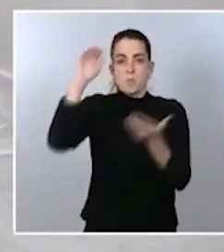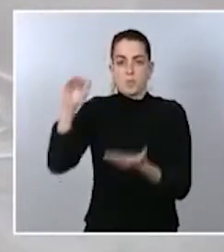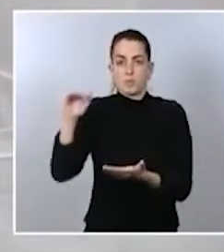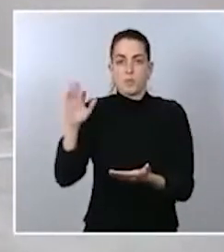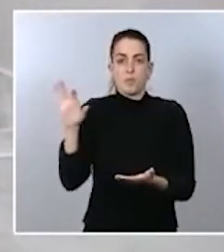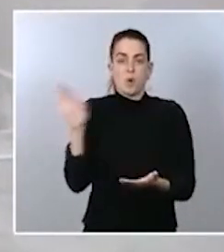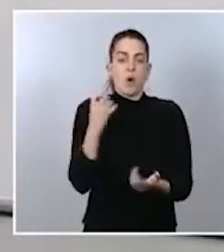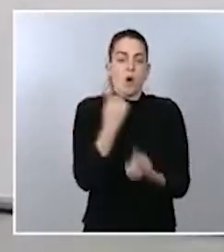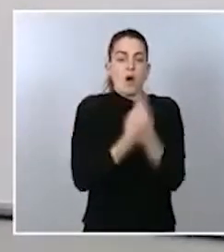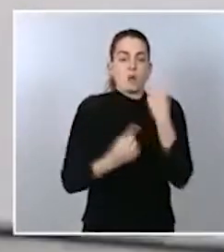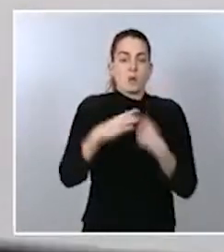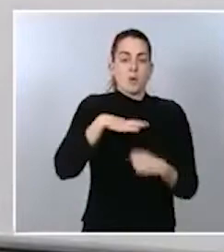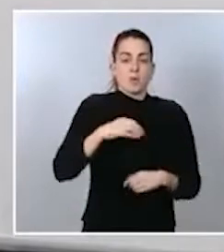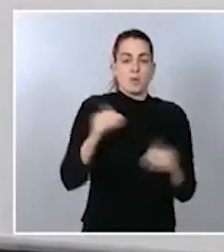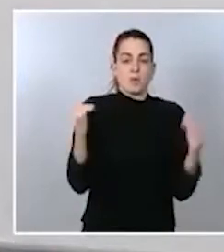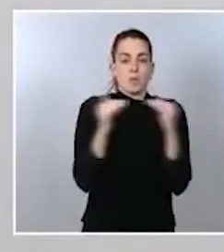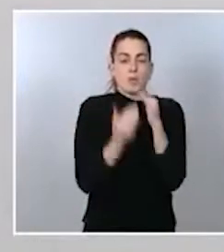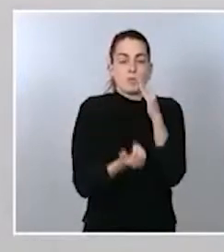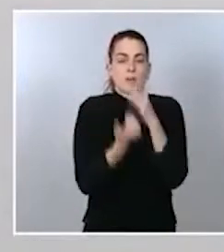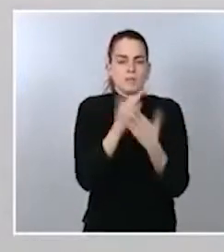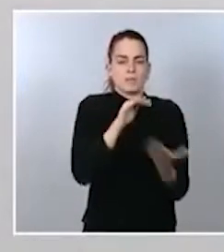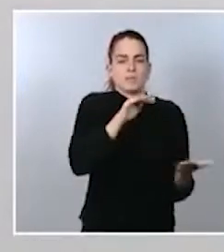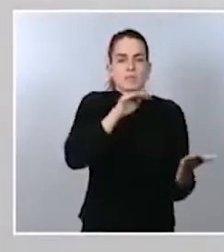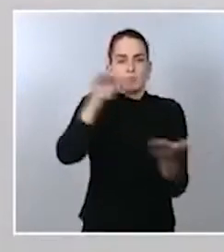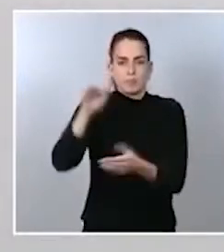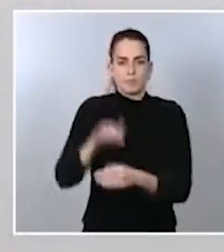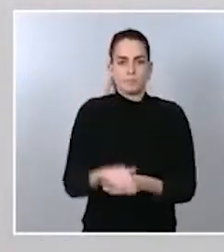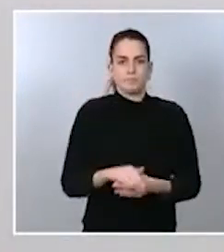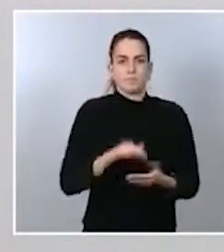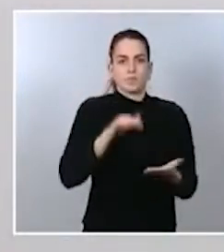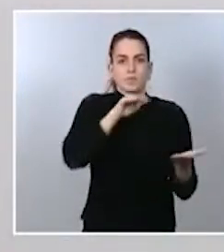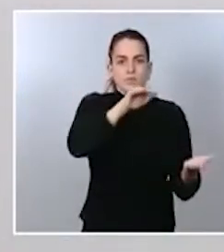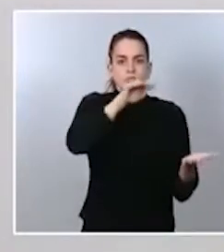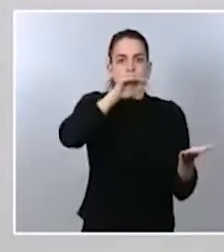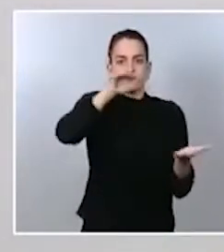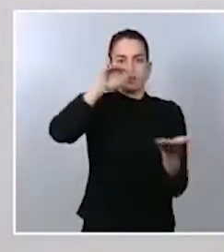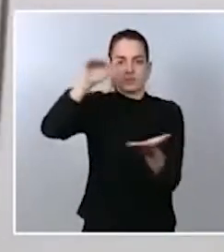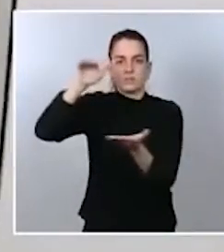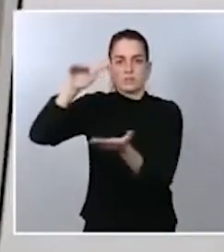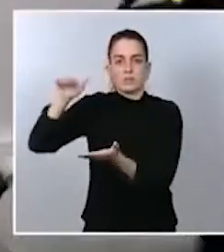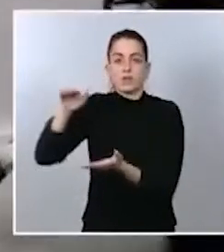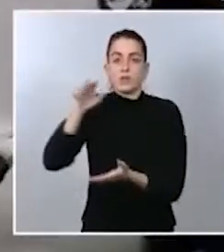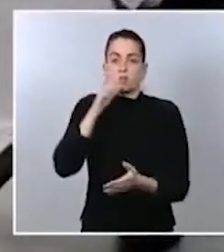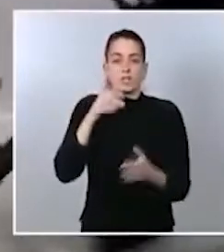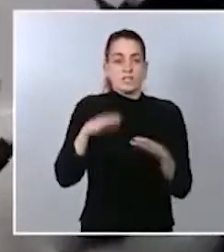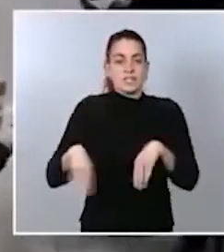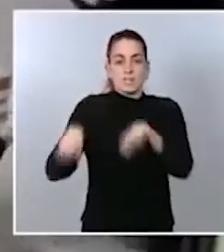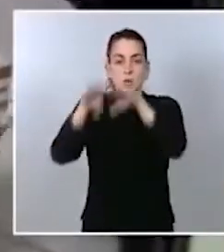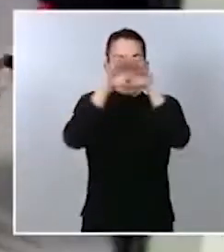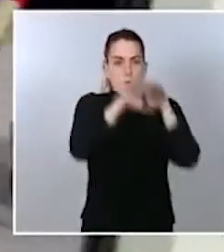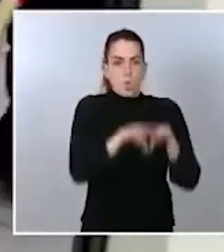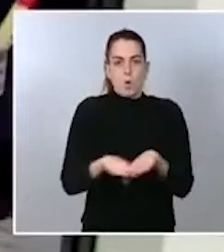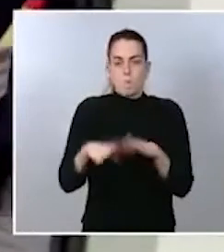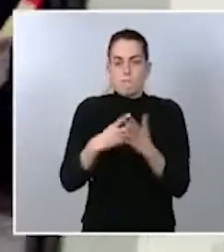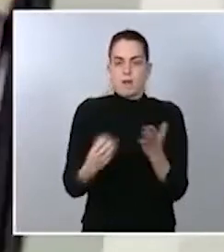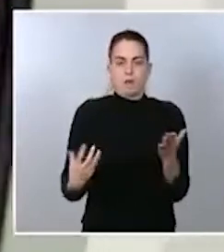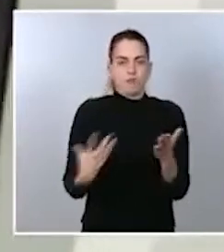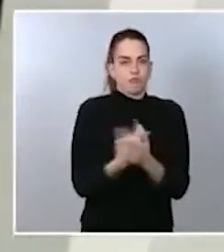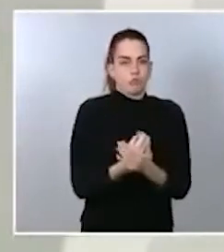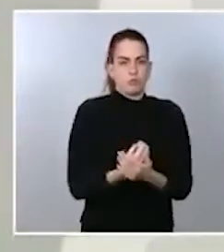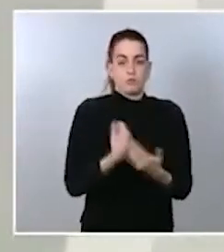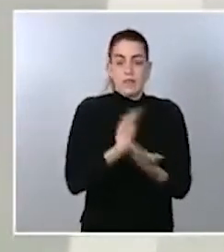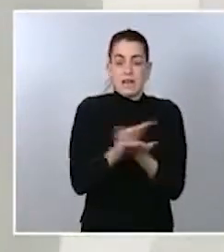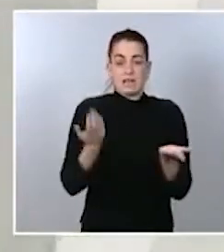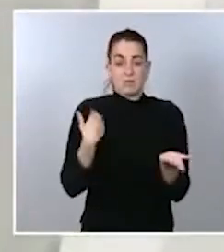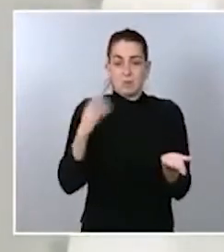el jueves por la mañana. El reparto va a ser evidentemente equitativo como hemos hecho con el resto de vacunas. Por tanto, tenemos ya